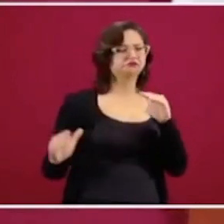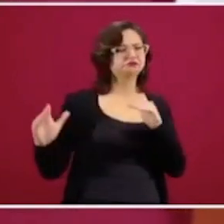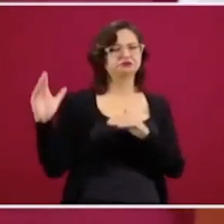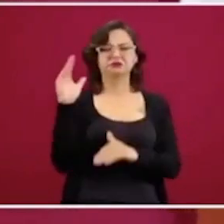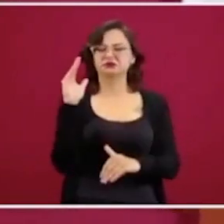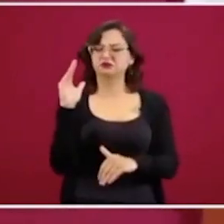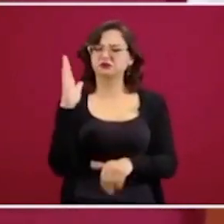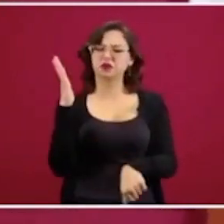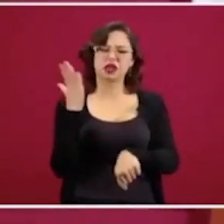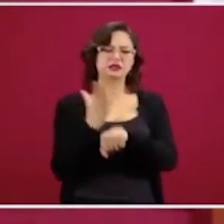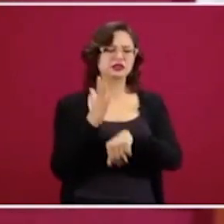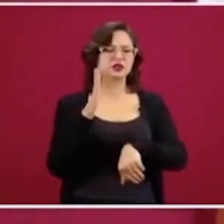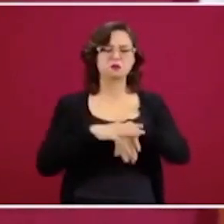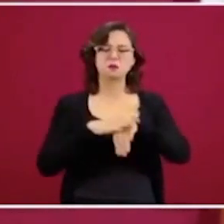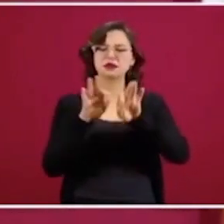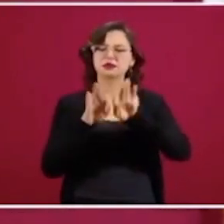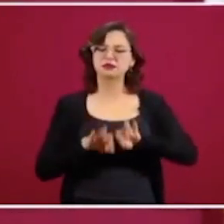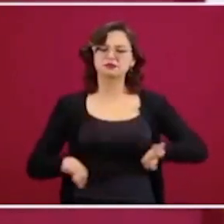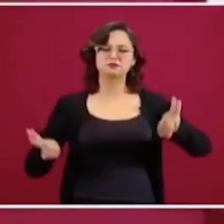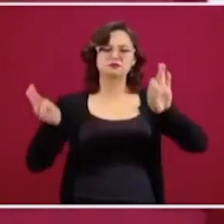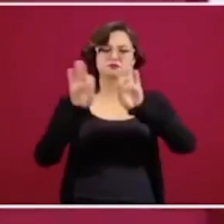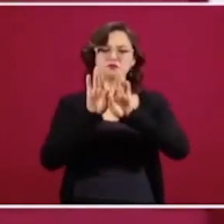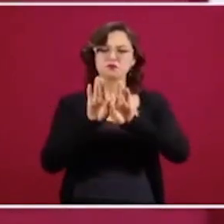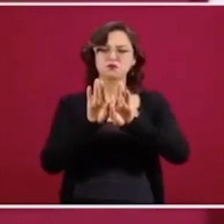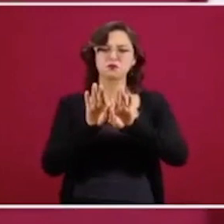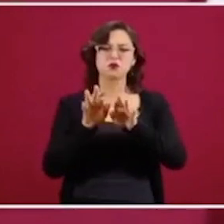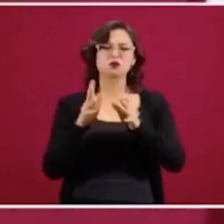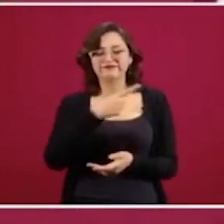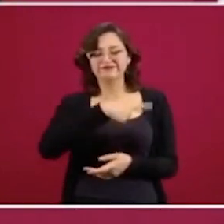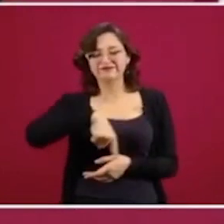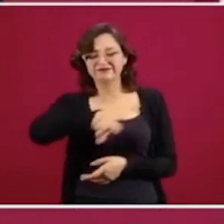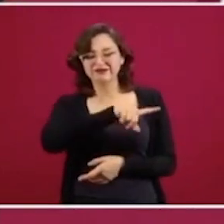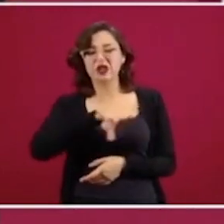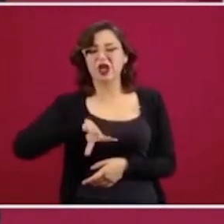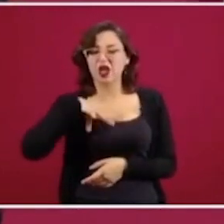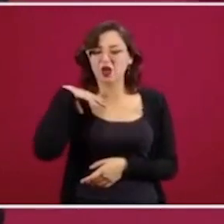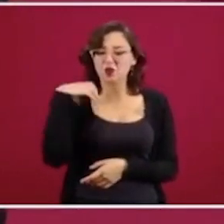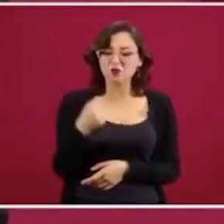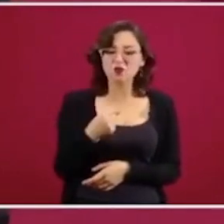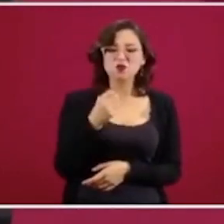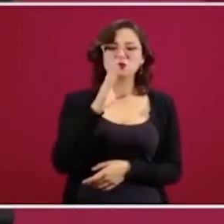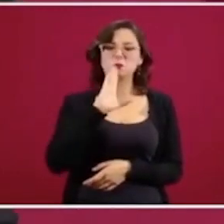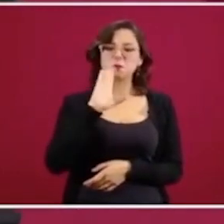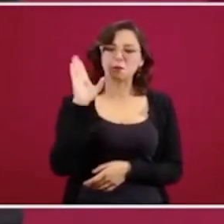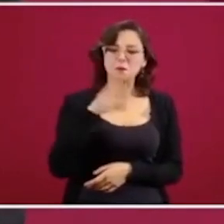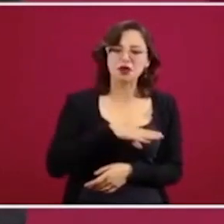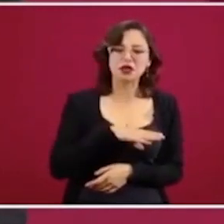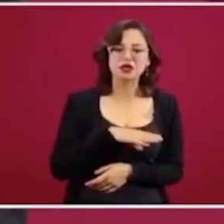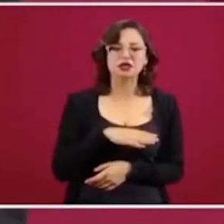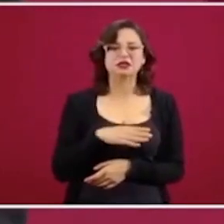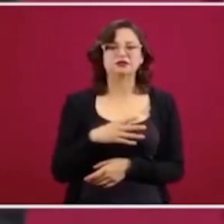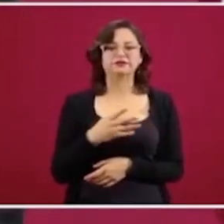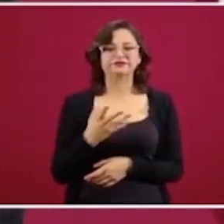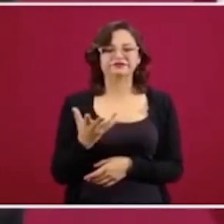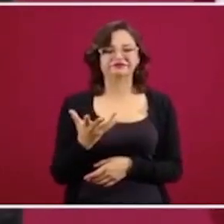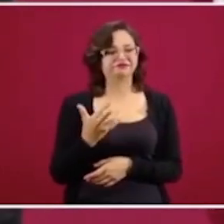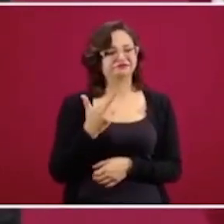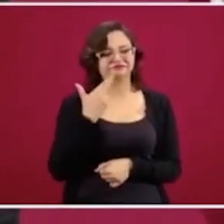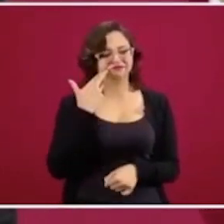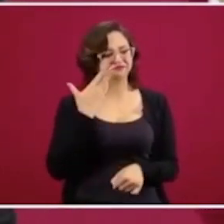aun cuando se trate de un exceso, de un irresponsable,